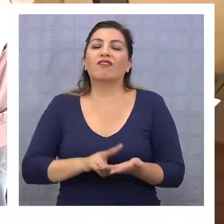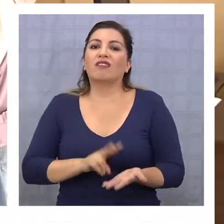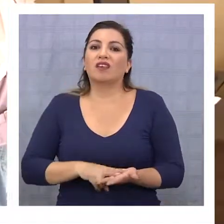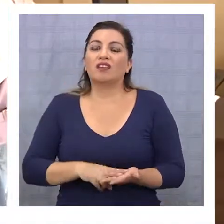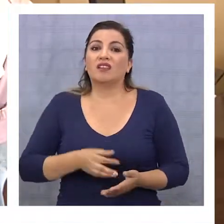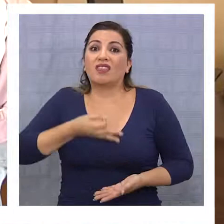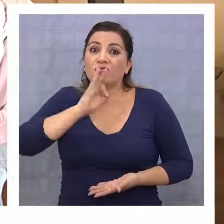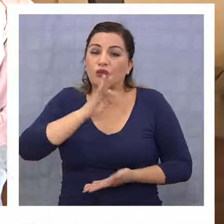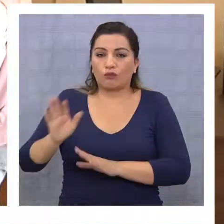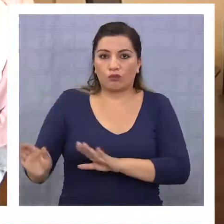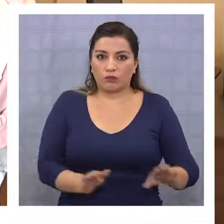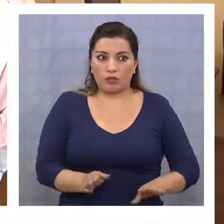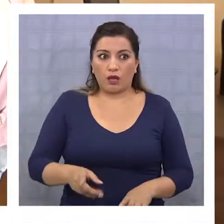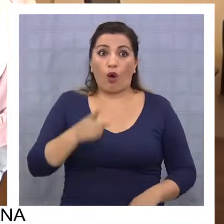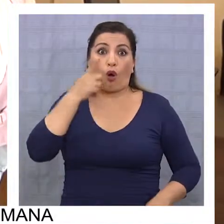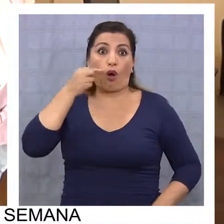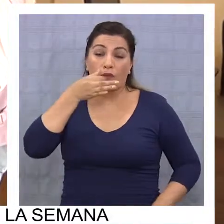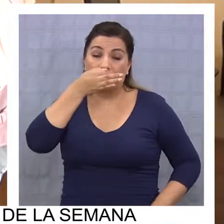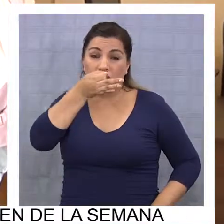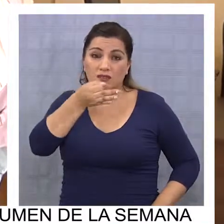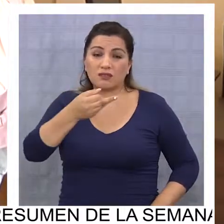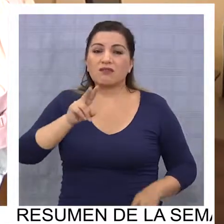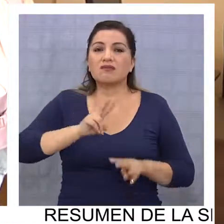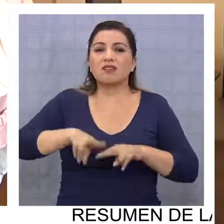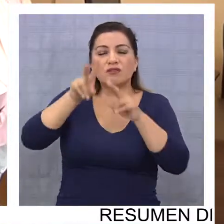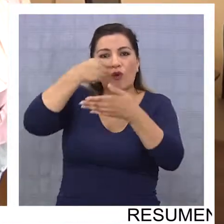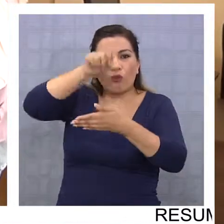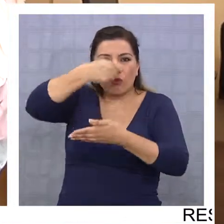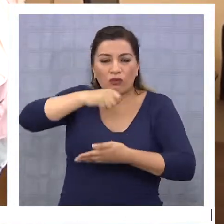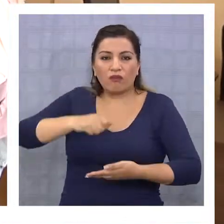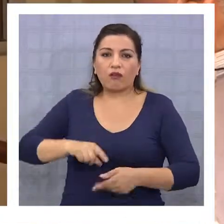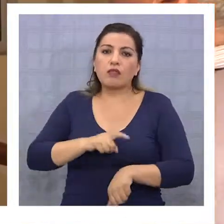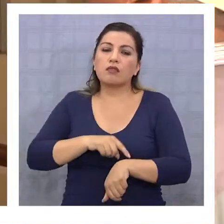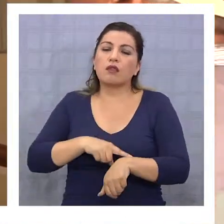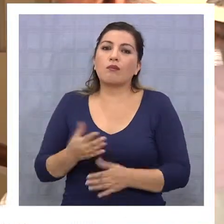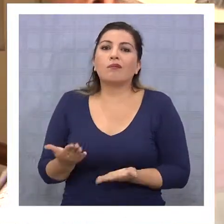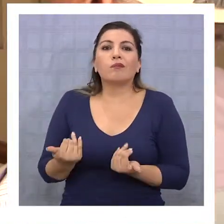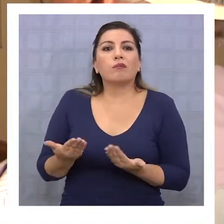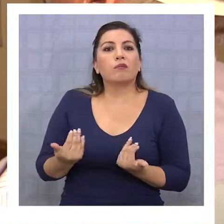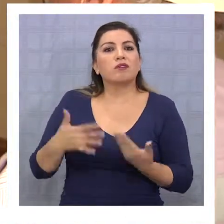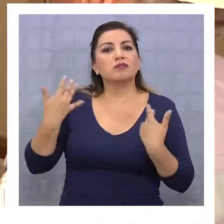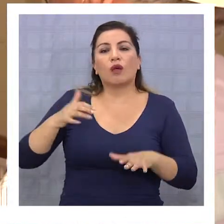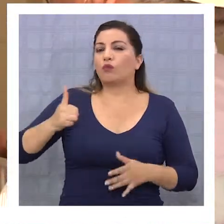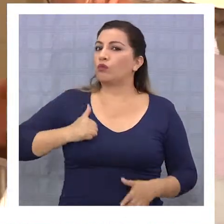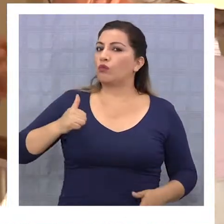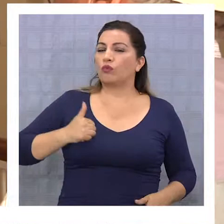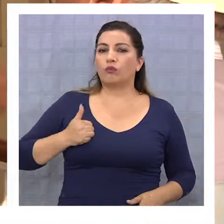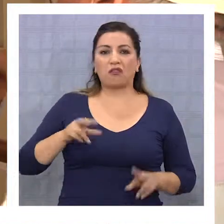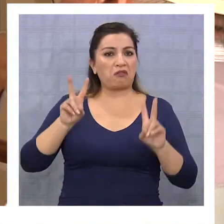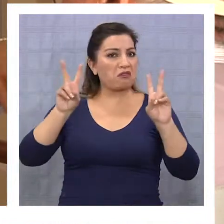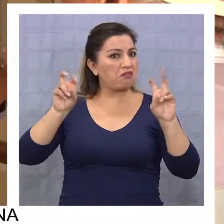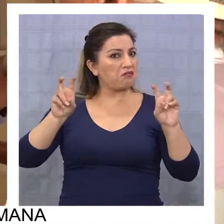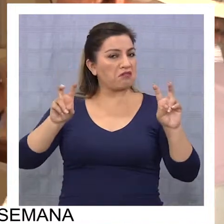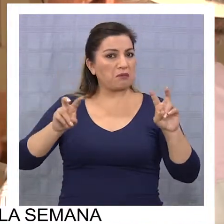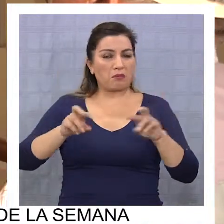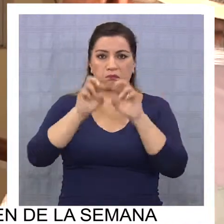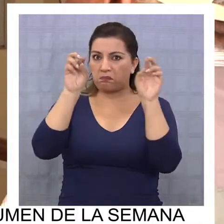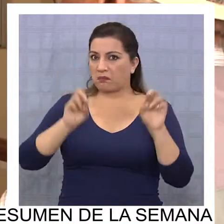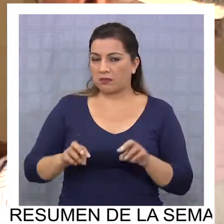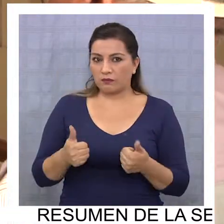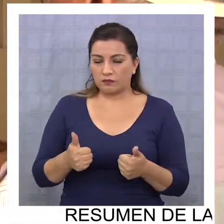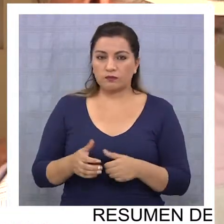informa. El dirigente señala que se hizo un análisis de los tiempos de espera y estarían cumpliendo con los parámetros establecidos.